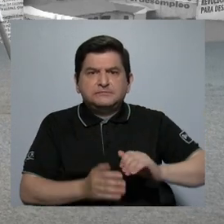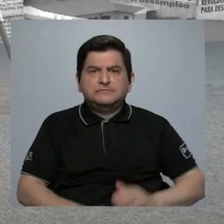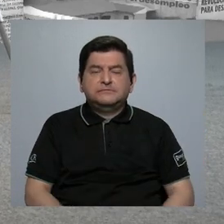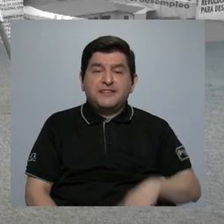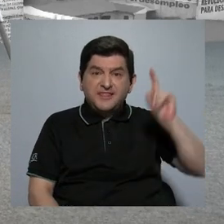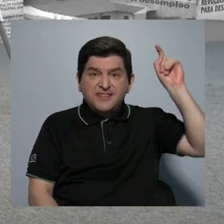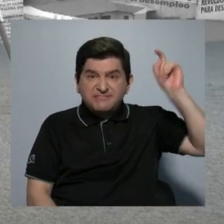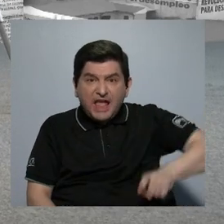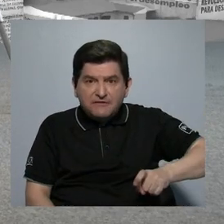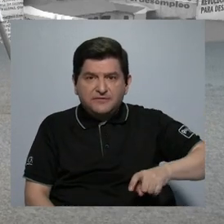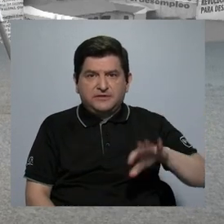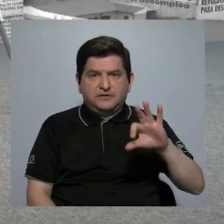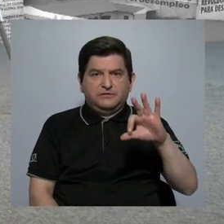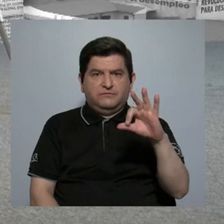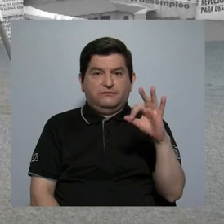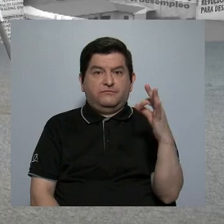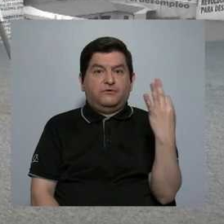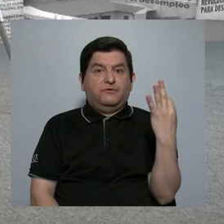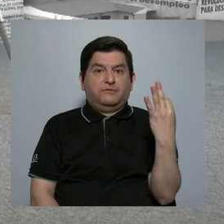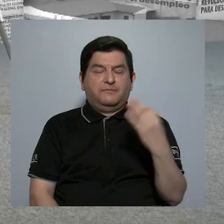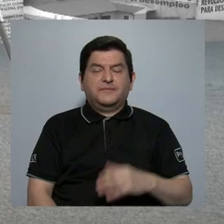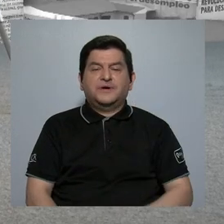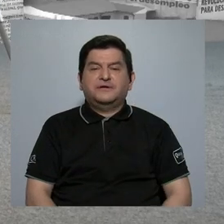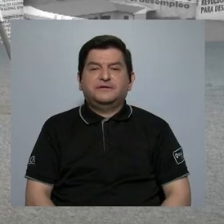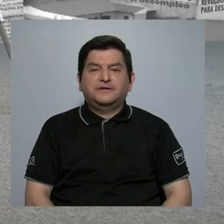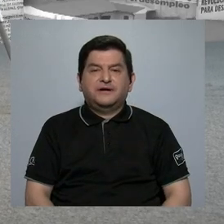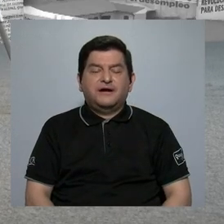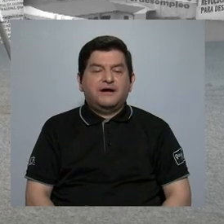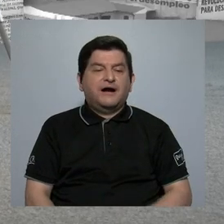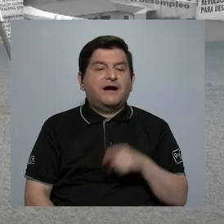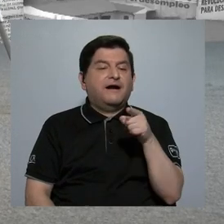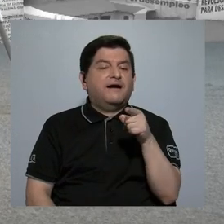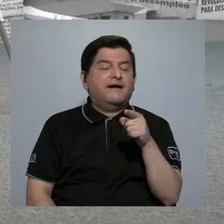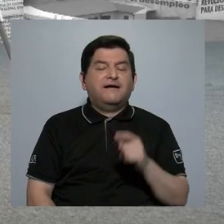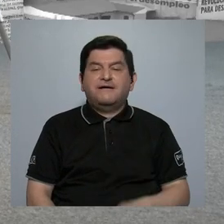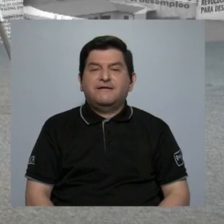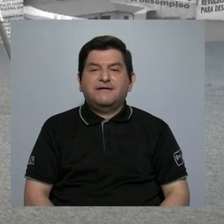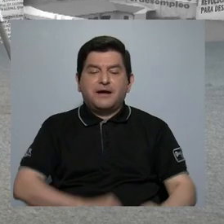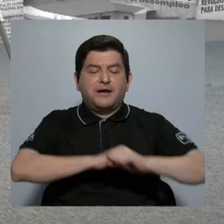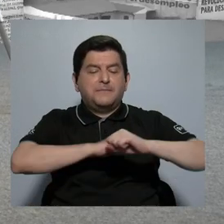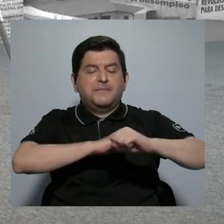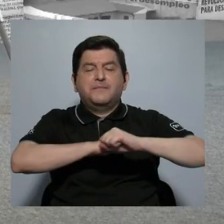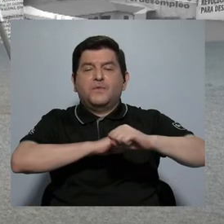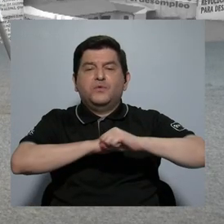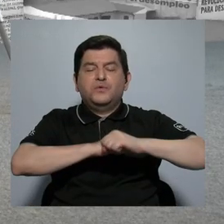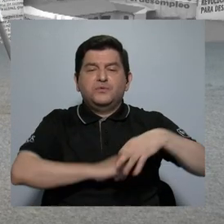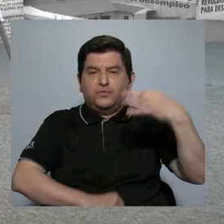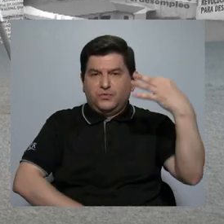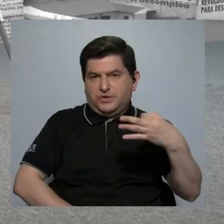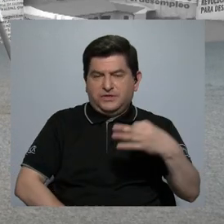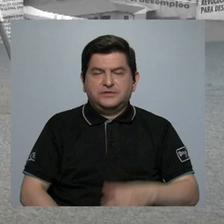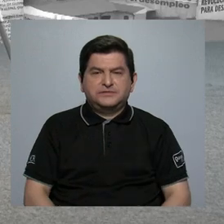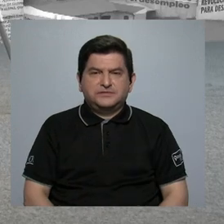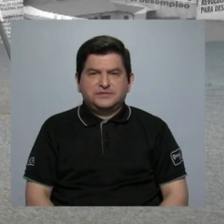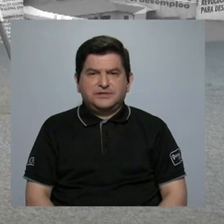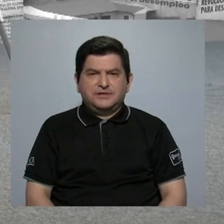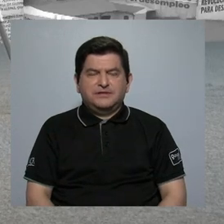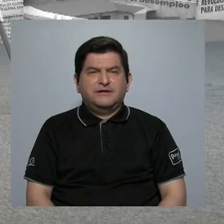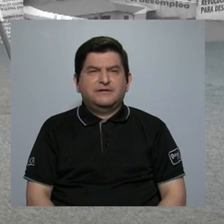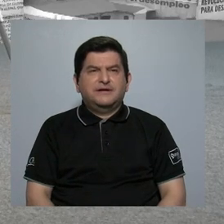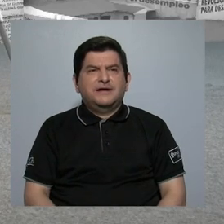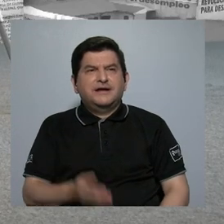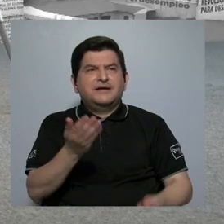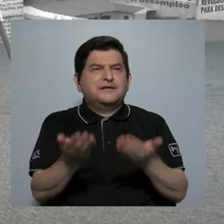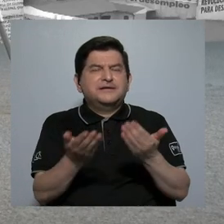debe ser una forma de verse la publicidad como esa